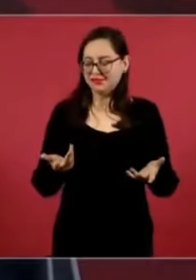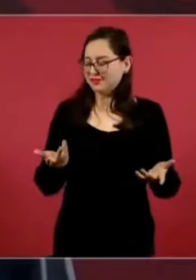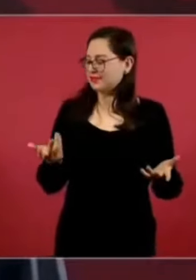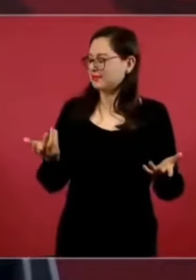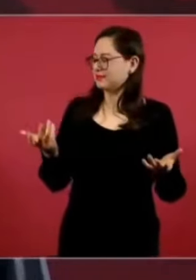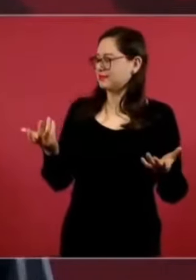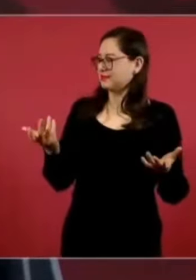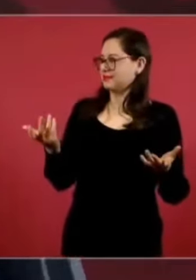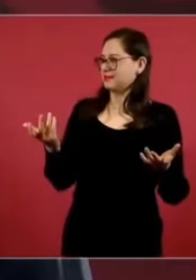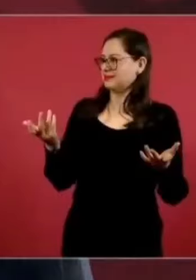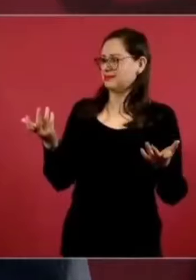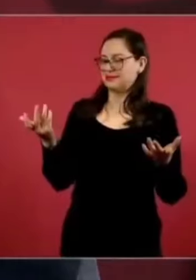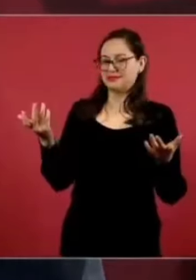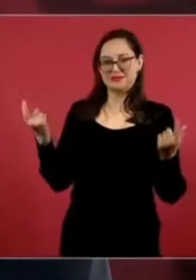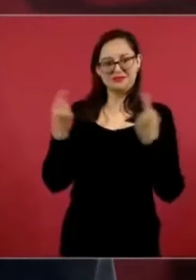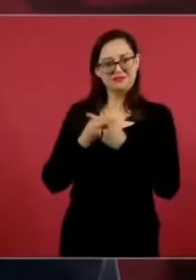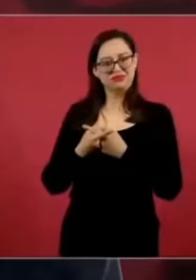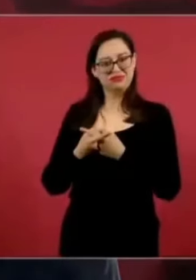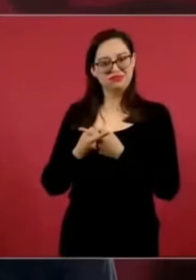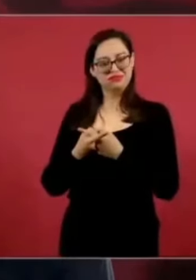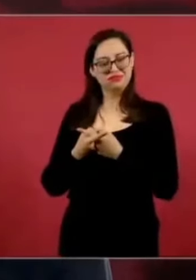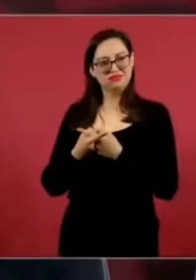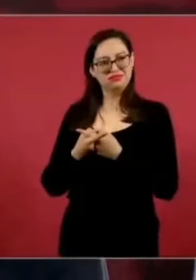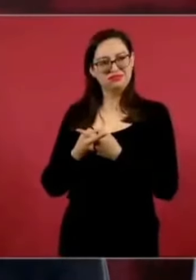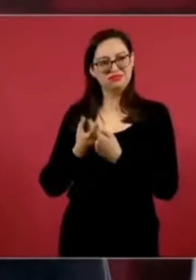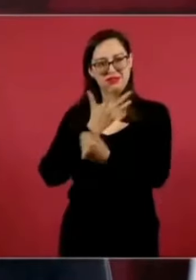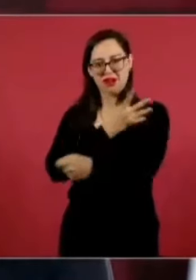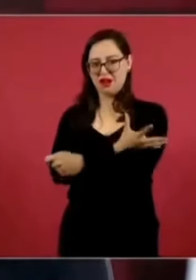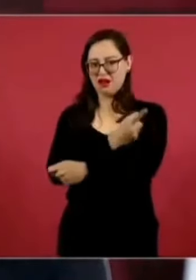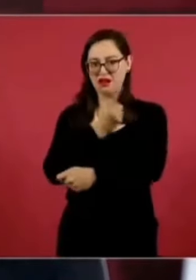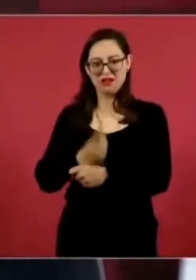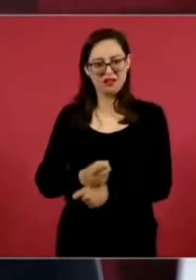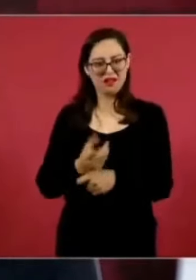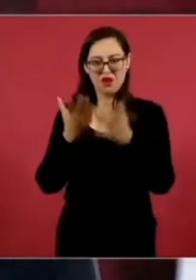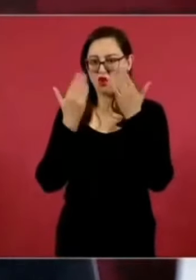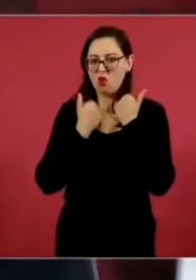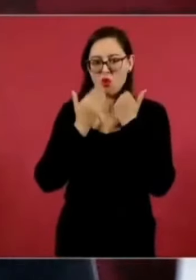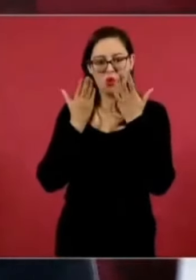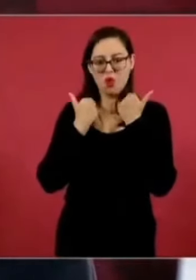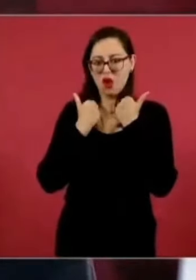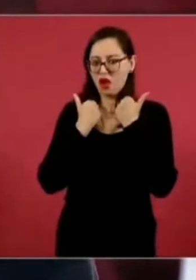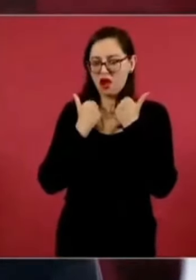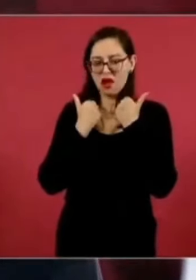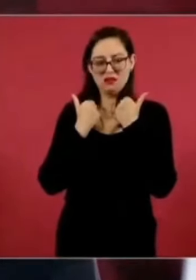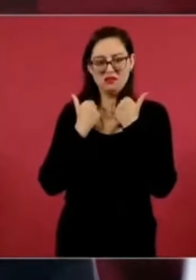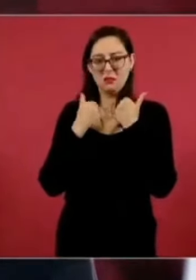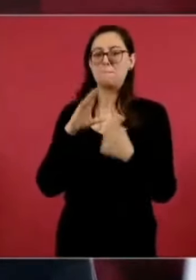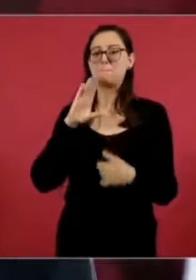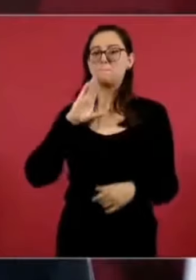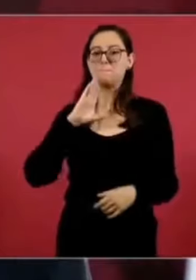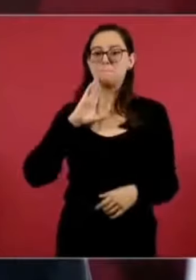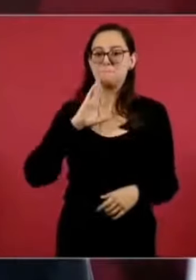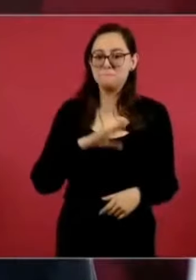deshonestidad, su mal ejemplo.